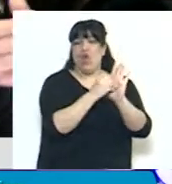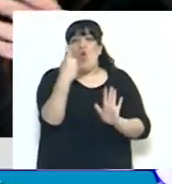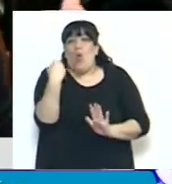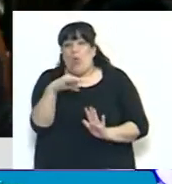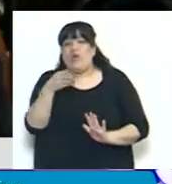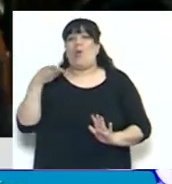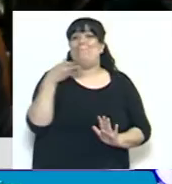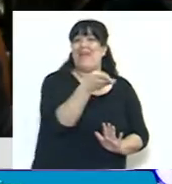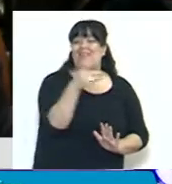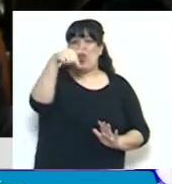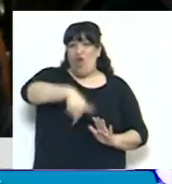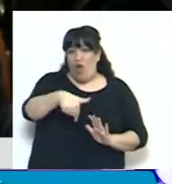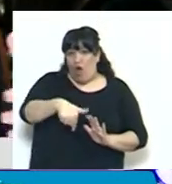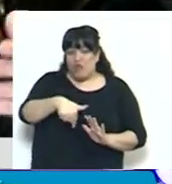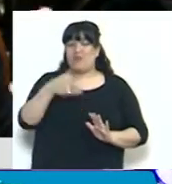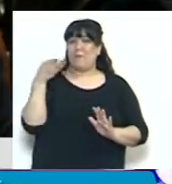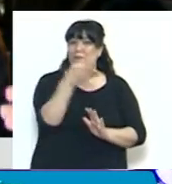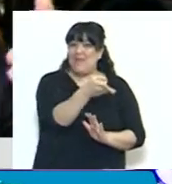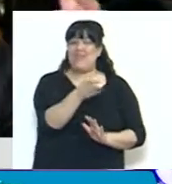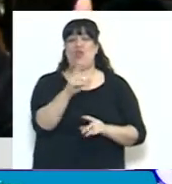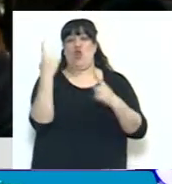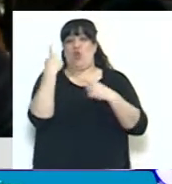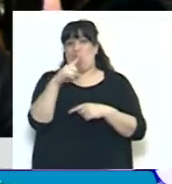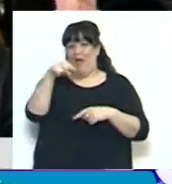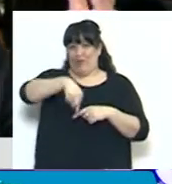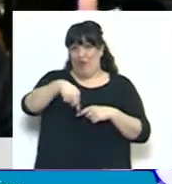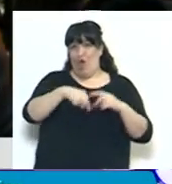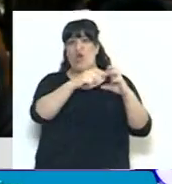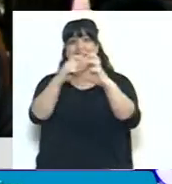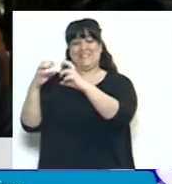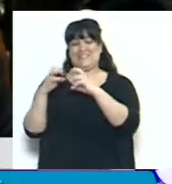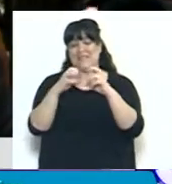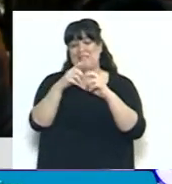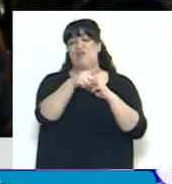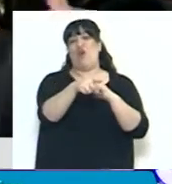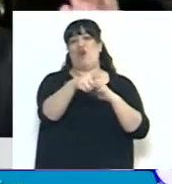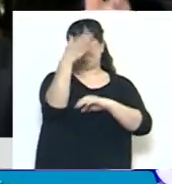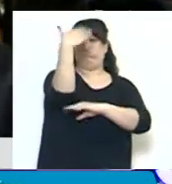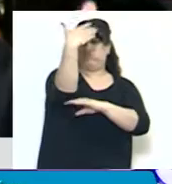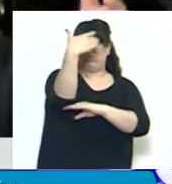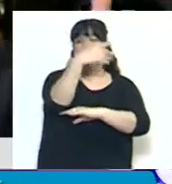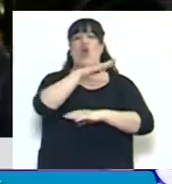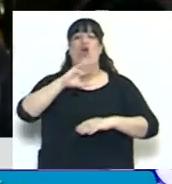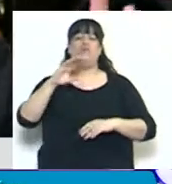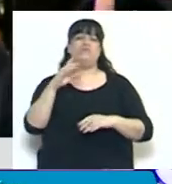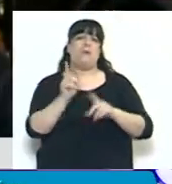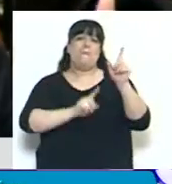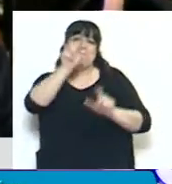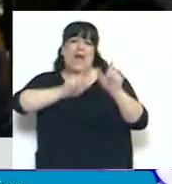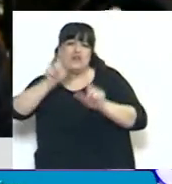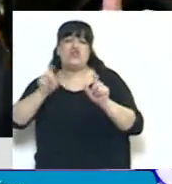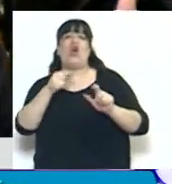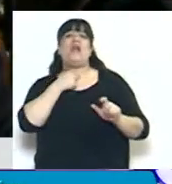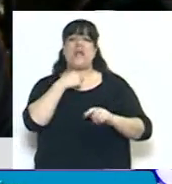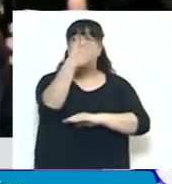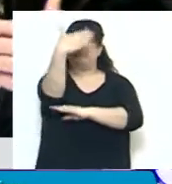como moción de orden, señor Presidente, que luego que terminaran el uso de la palabra, todos aquellos que quisieran hacer